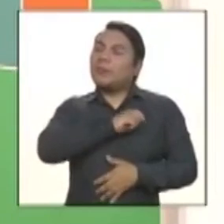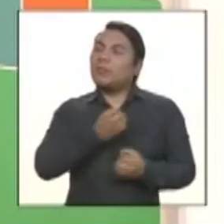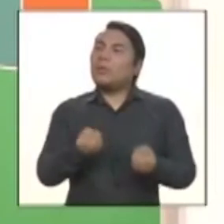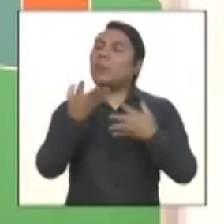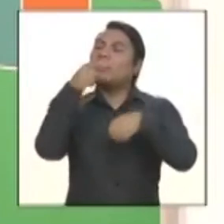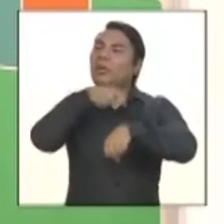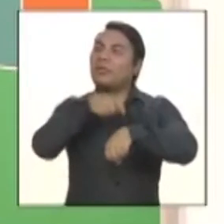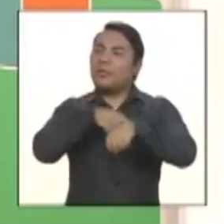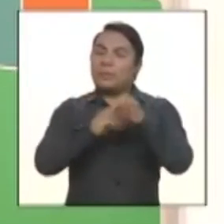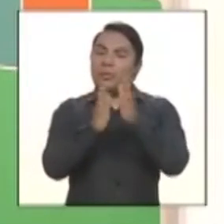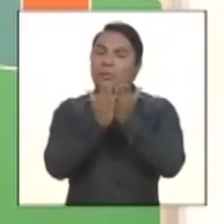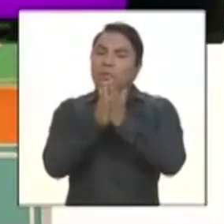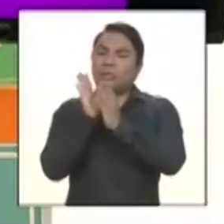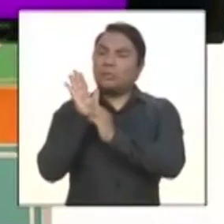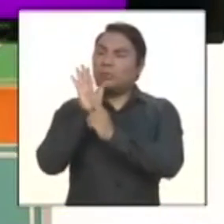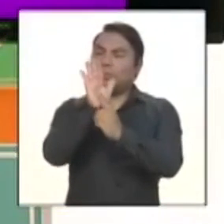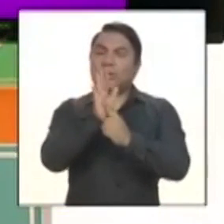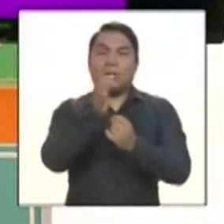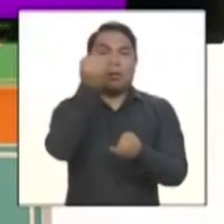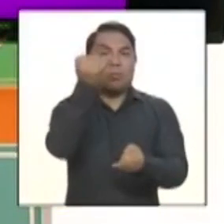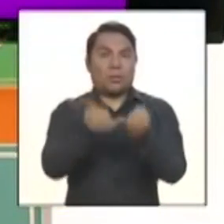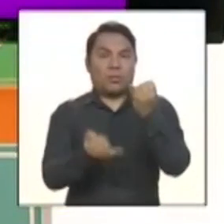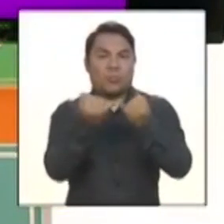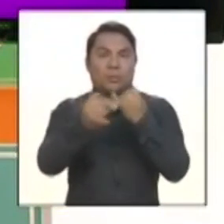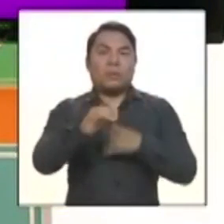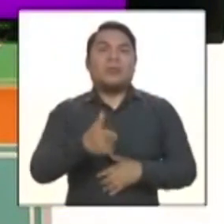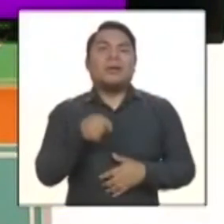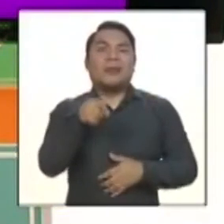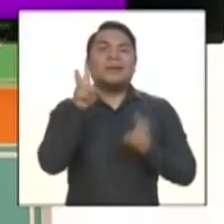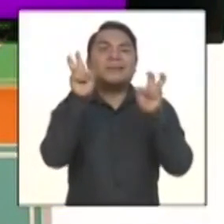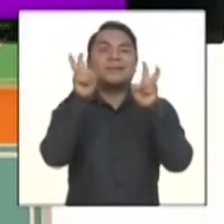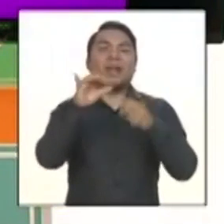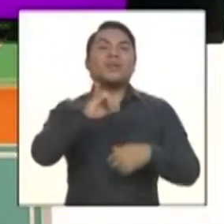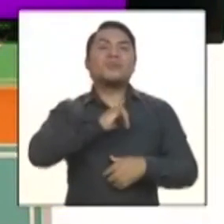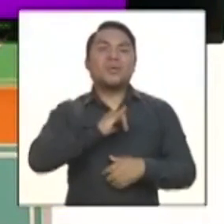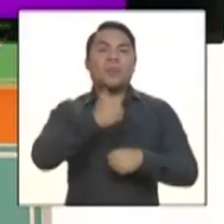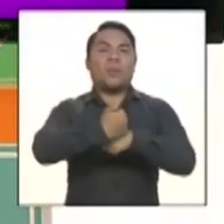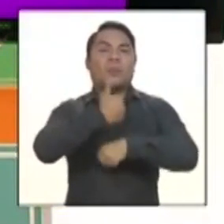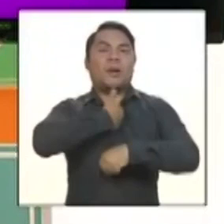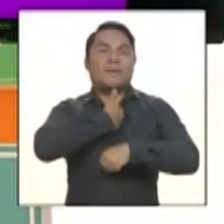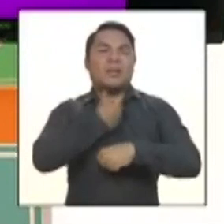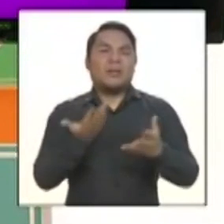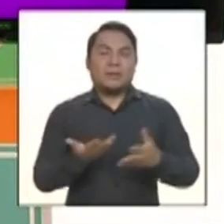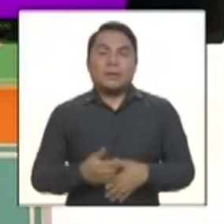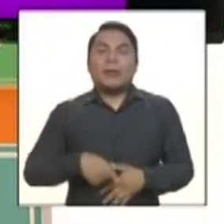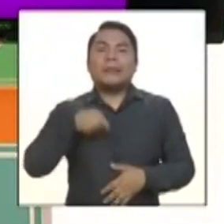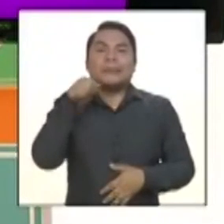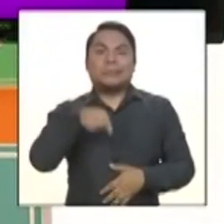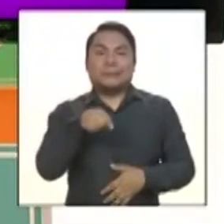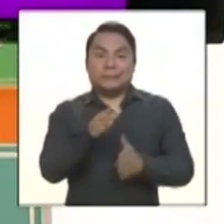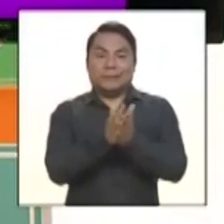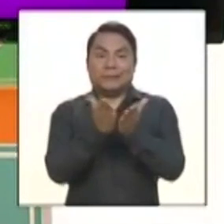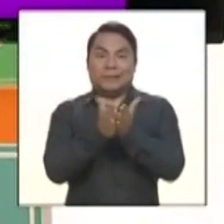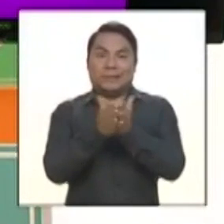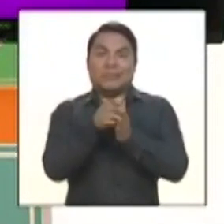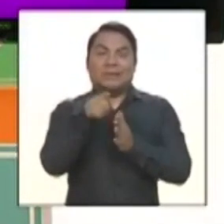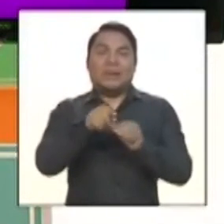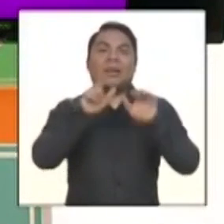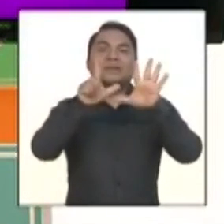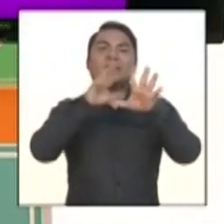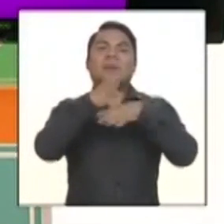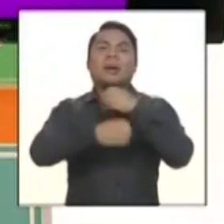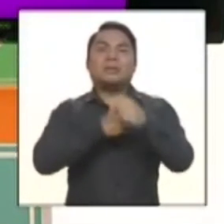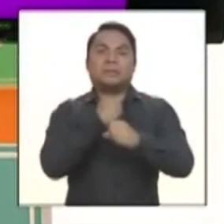sacaste este libro? El último, pues, Yo Culpable, ¿no? Este libro me tomó siete años escribirlo. ¿Y por qué Yo